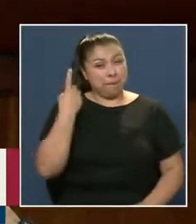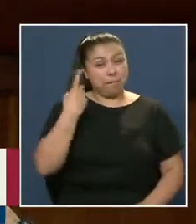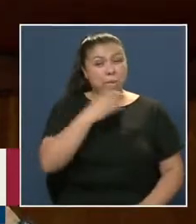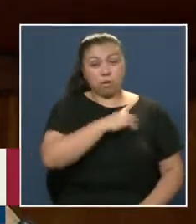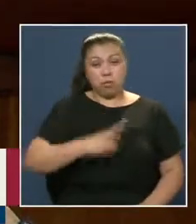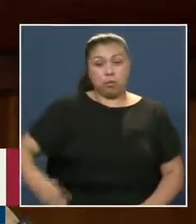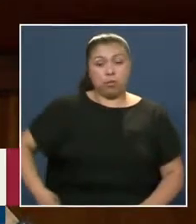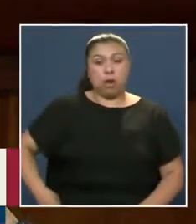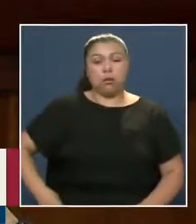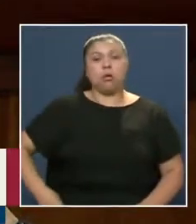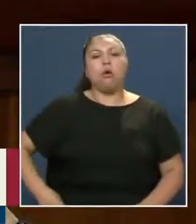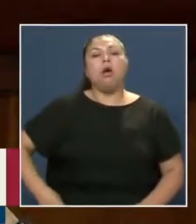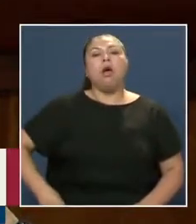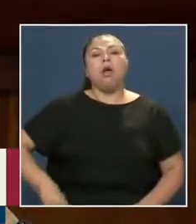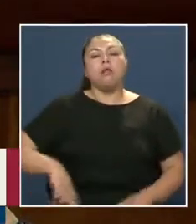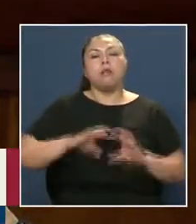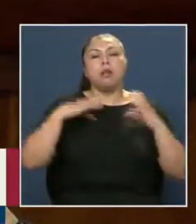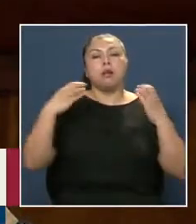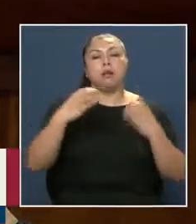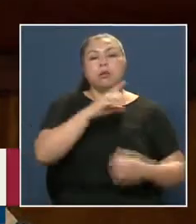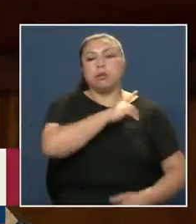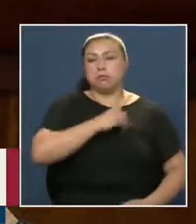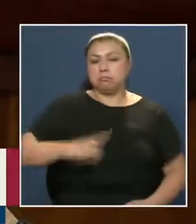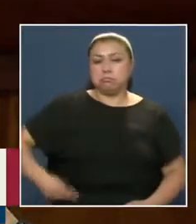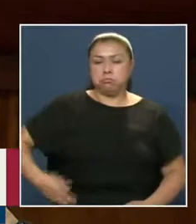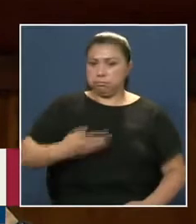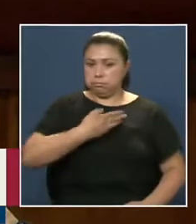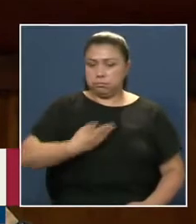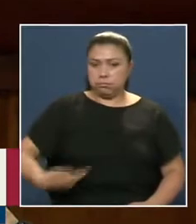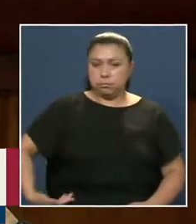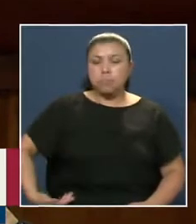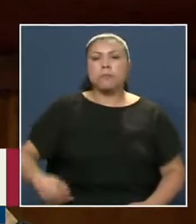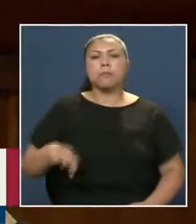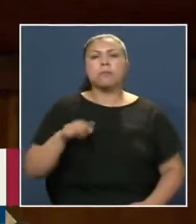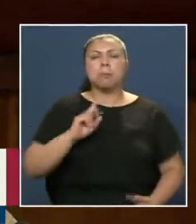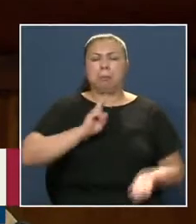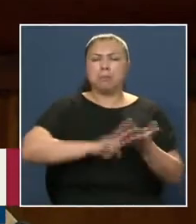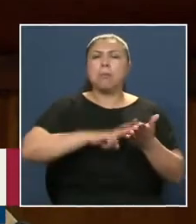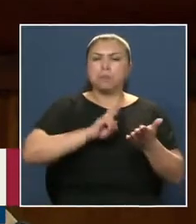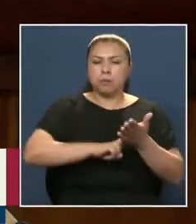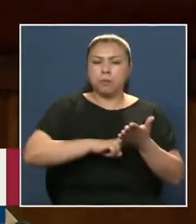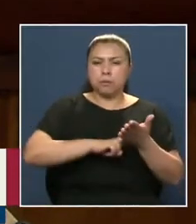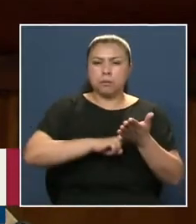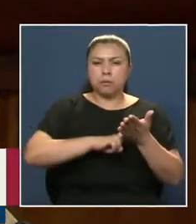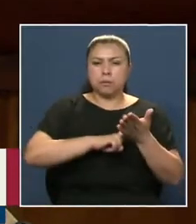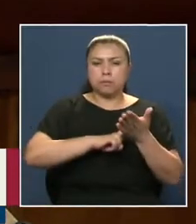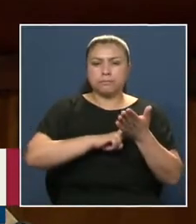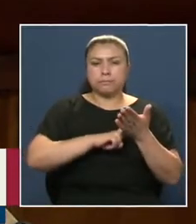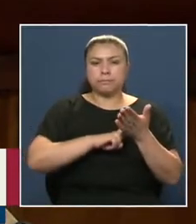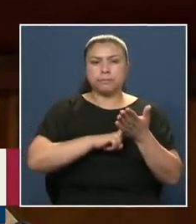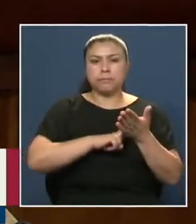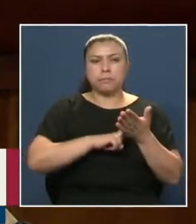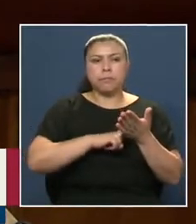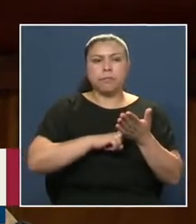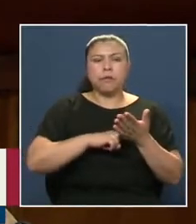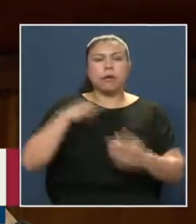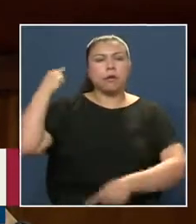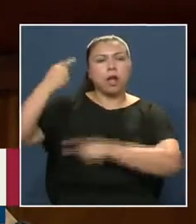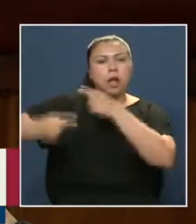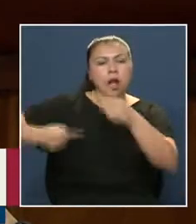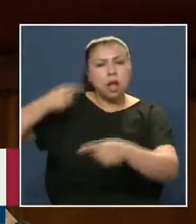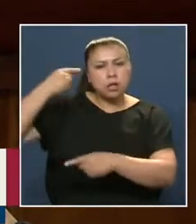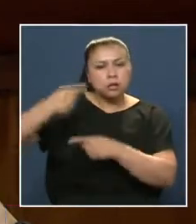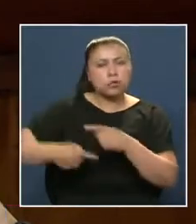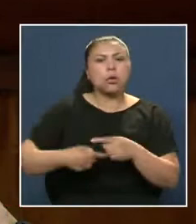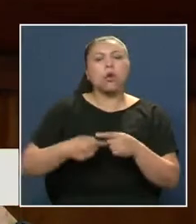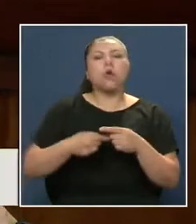Presidente De la Cámara De Diputados Y la verdad Es que Estuvo En los hitos Que marcaron La historia Del norte Y